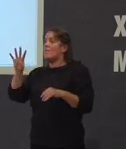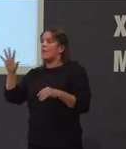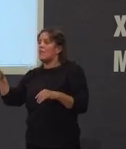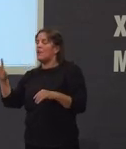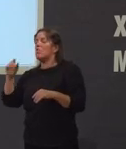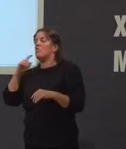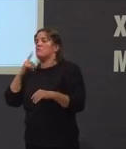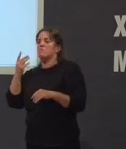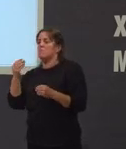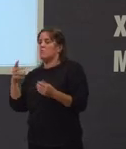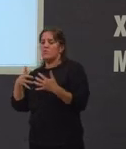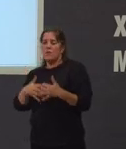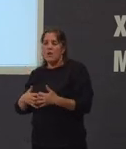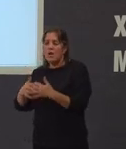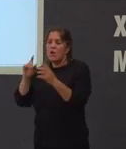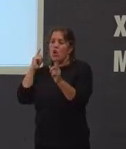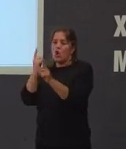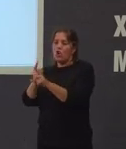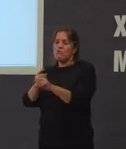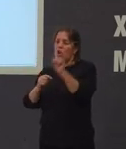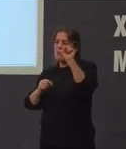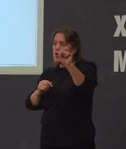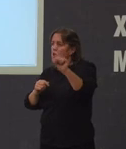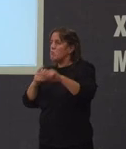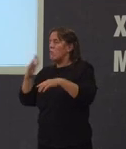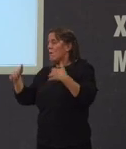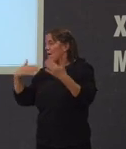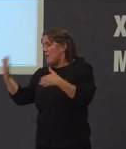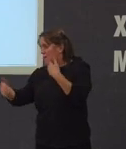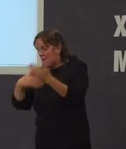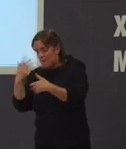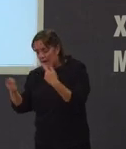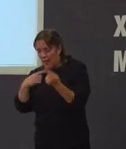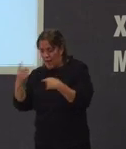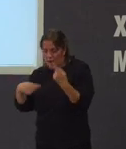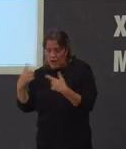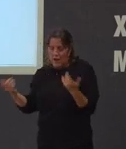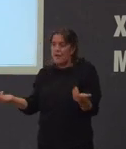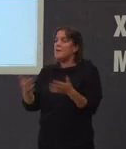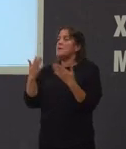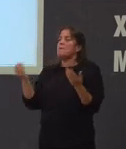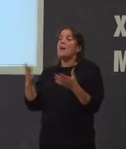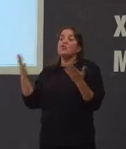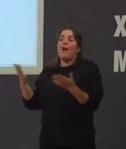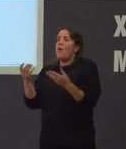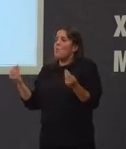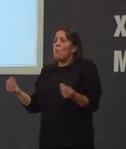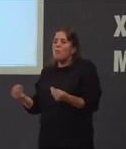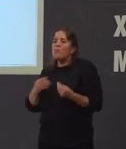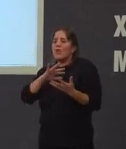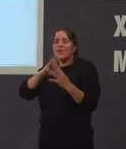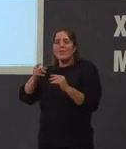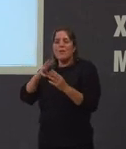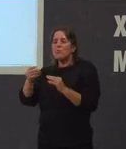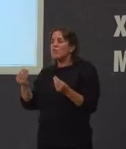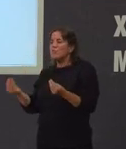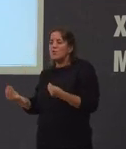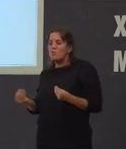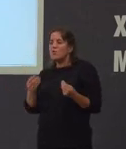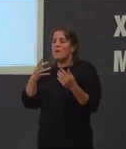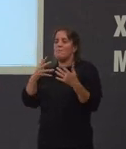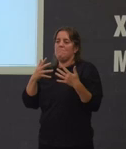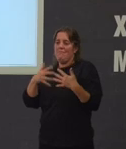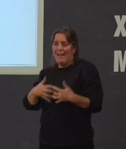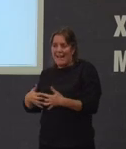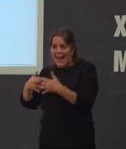moitísima guerra contra o comunismo bla bla bla bla bla entón hai moita noticia moitísima noticia bélica